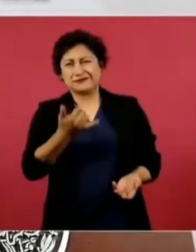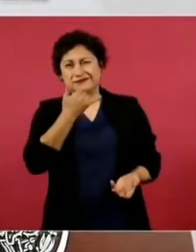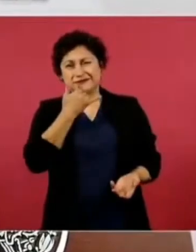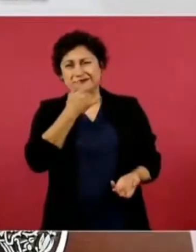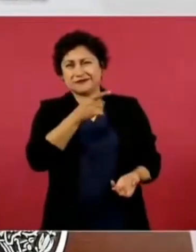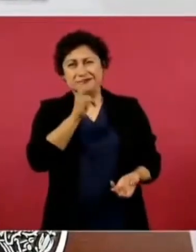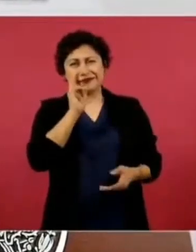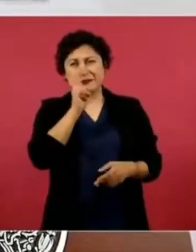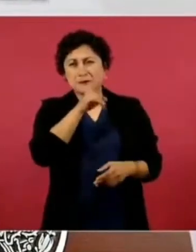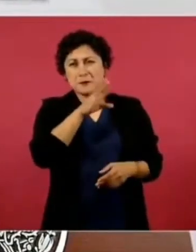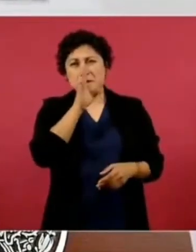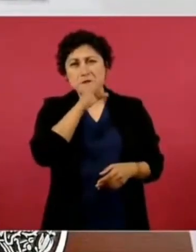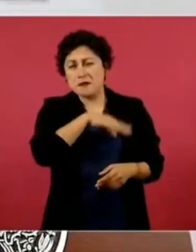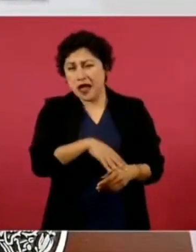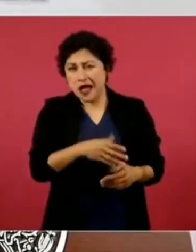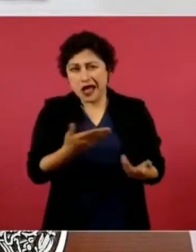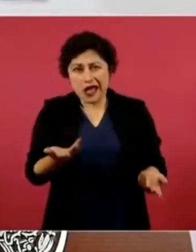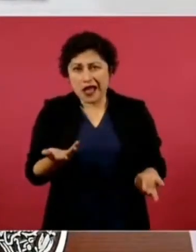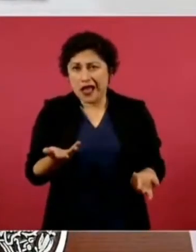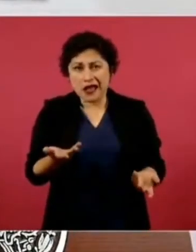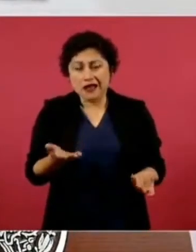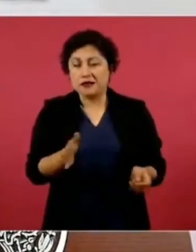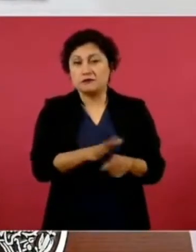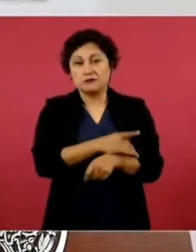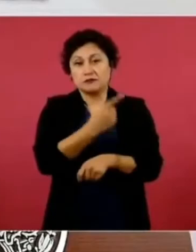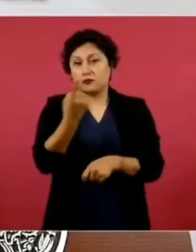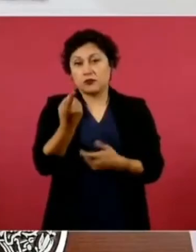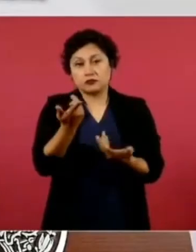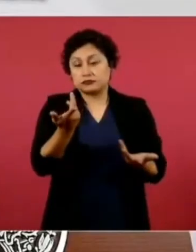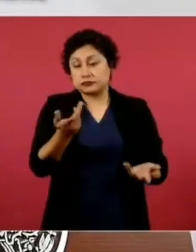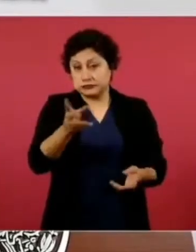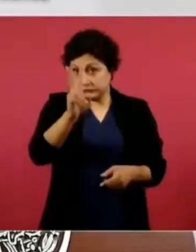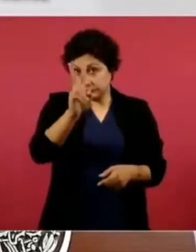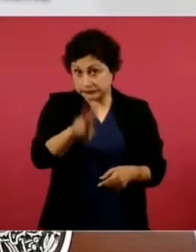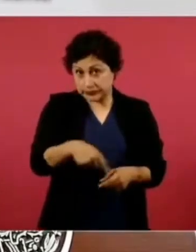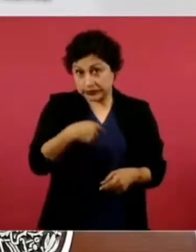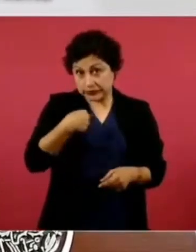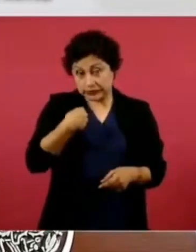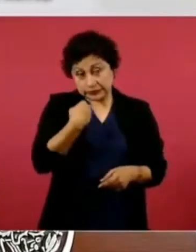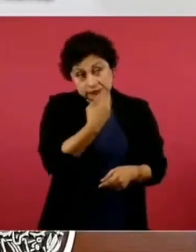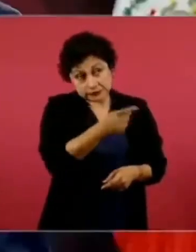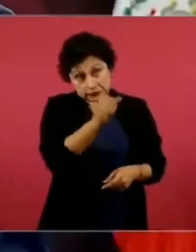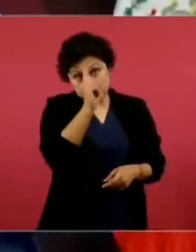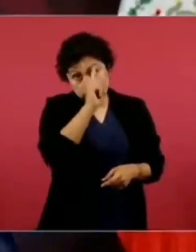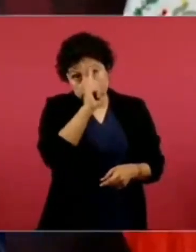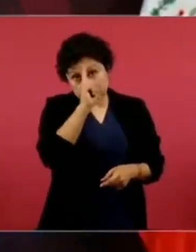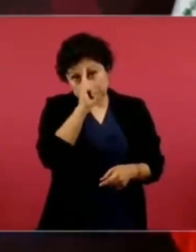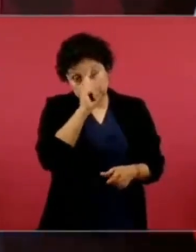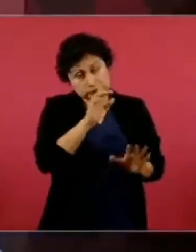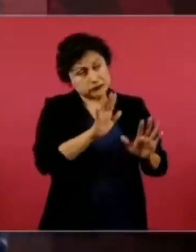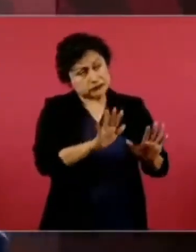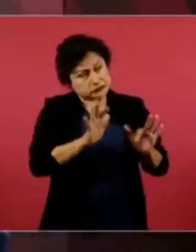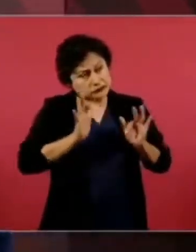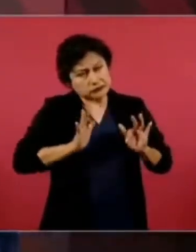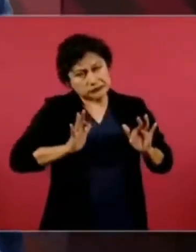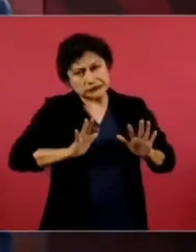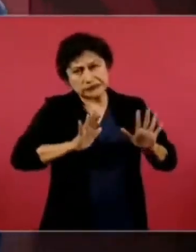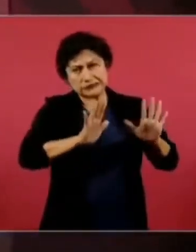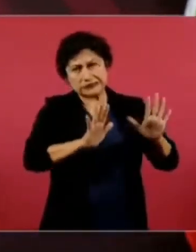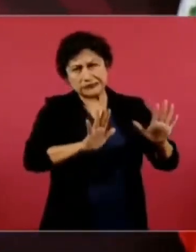porque una recomendación respetuosa es que se pueden hacer muchas cosas en política,